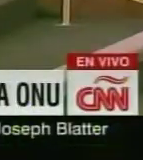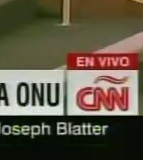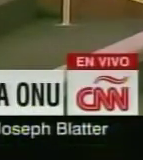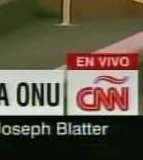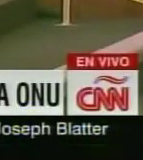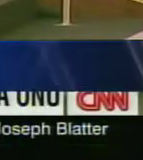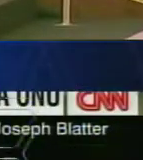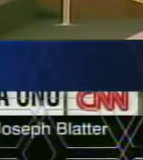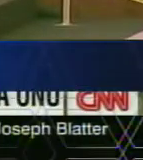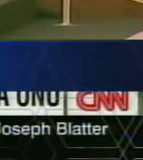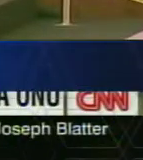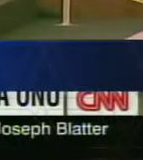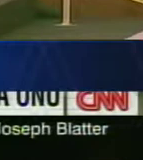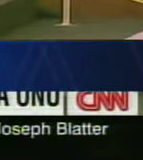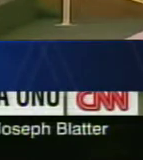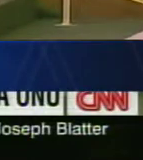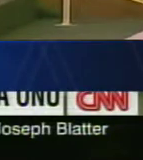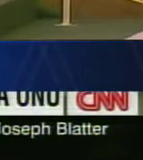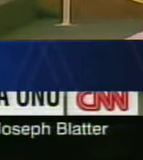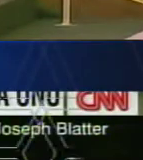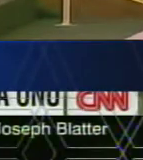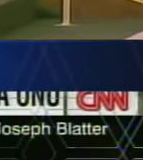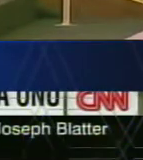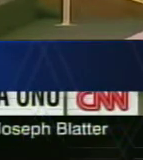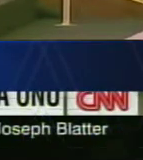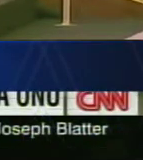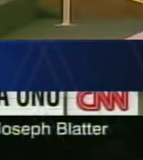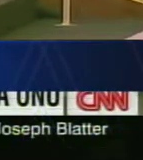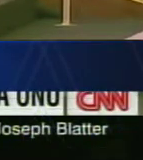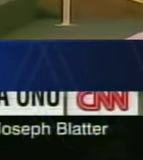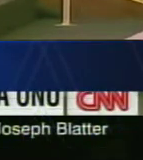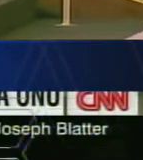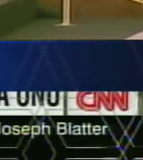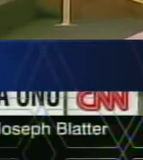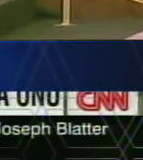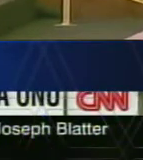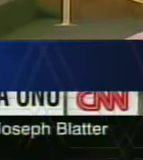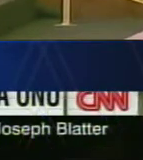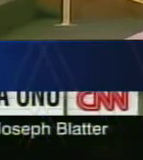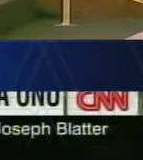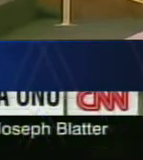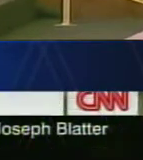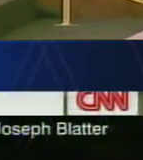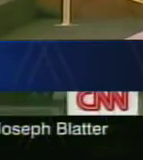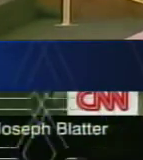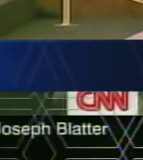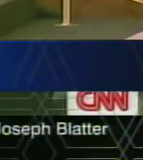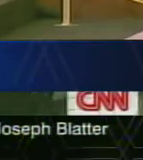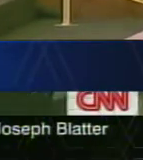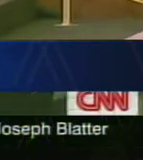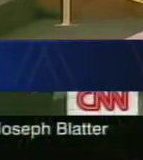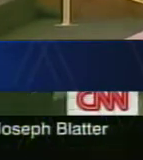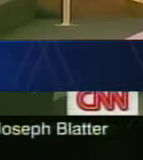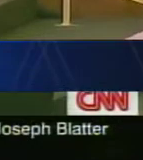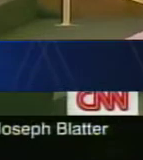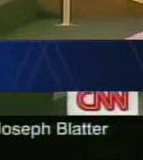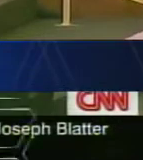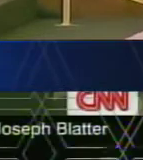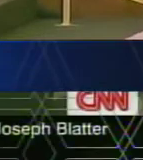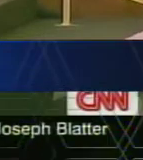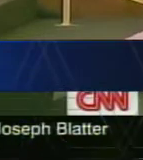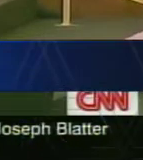Por un mundo sin fronteras, Shakira, cantante el Papa Francisco en las Naciones Unidas.